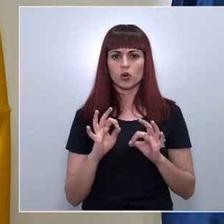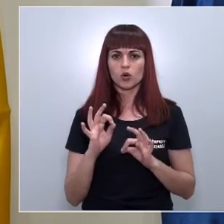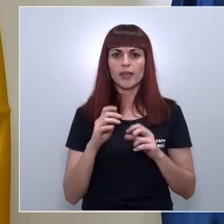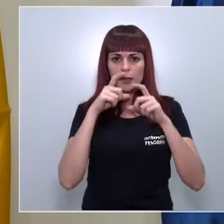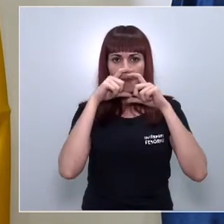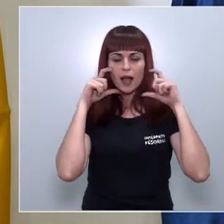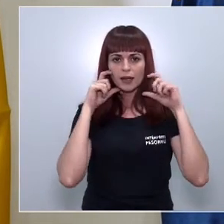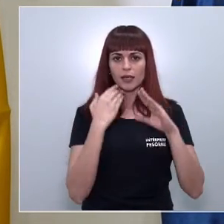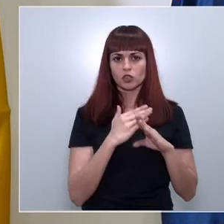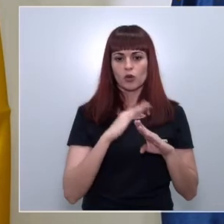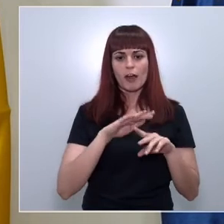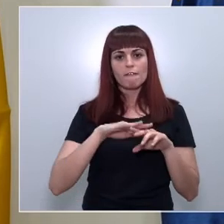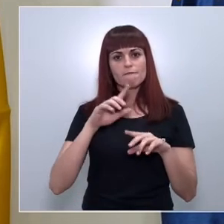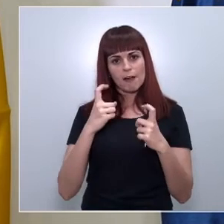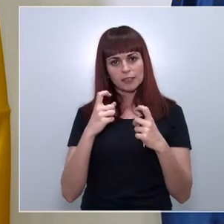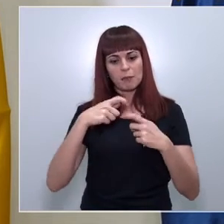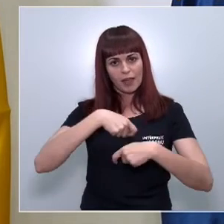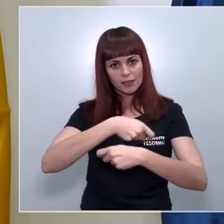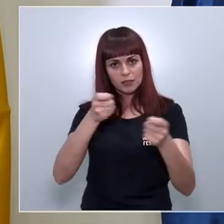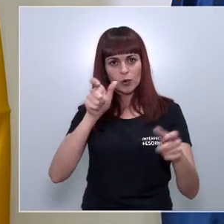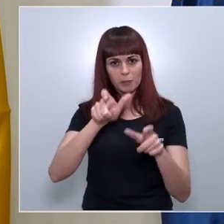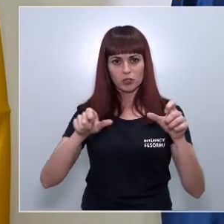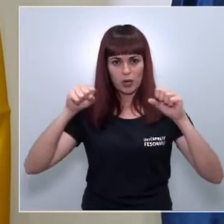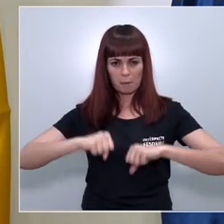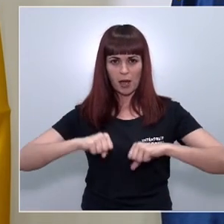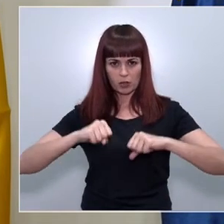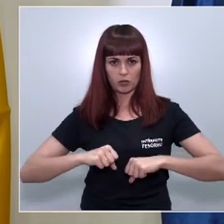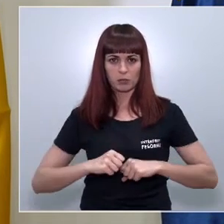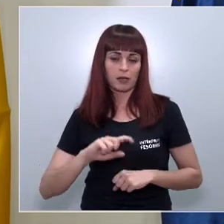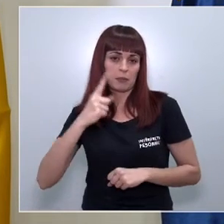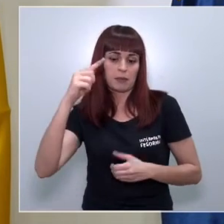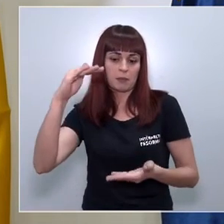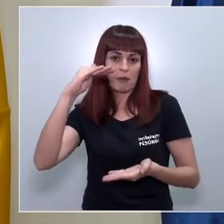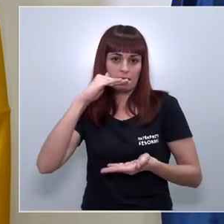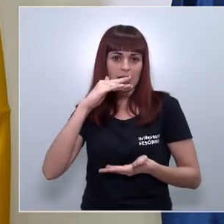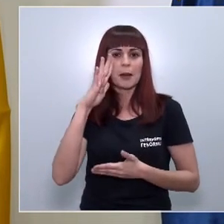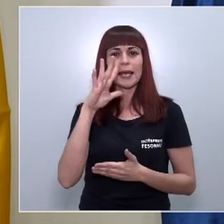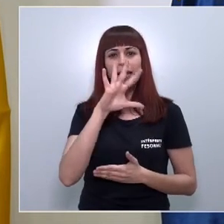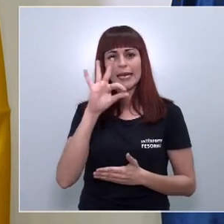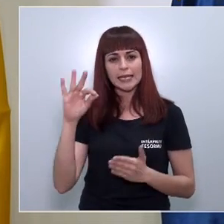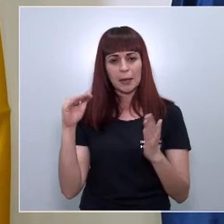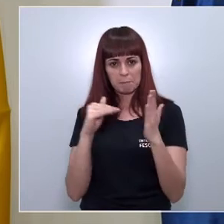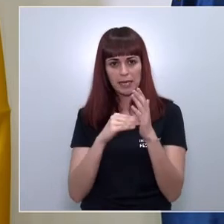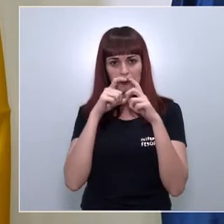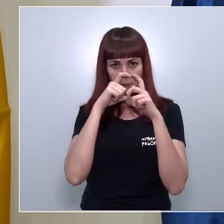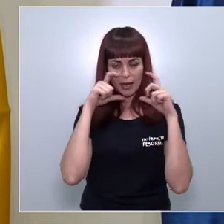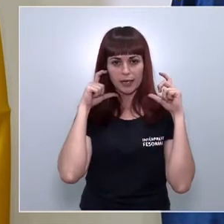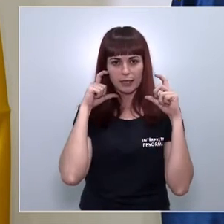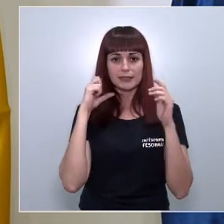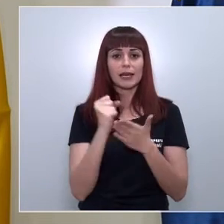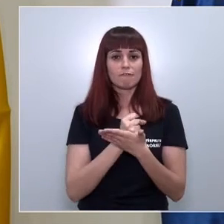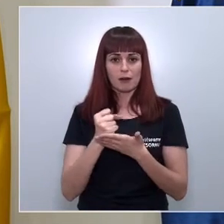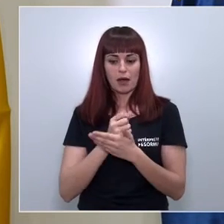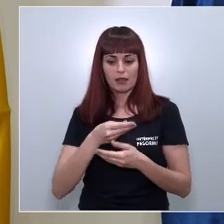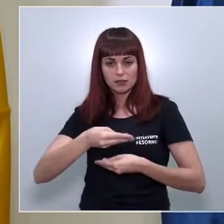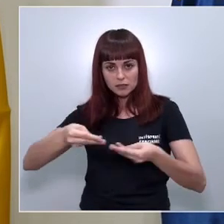de mascarillas todavía sin distribuir a personas mayores que era el primer bloque de mascarillas que eran 500.000 las que se habían puesto en las farmacias